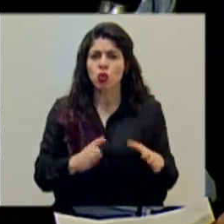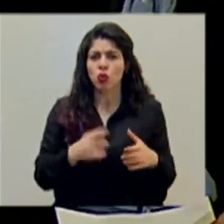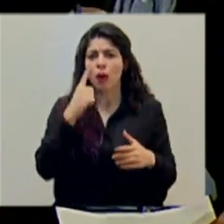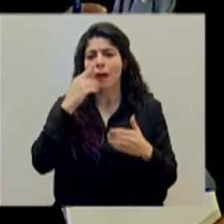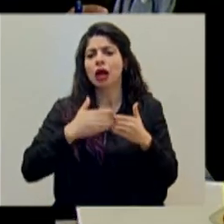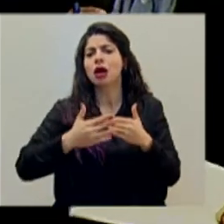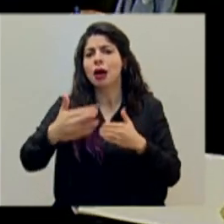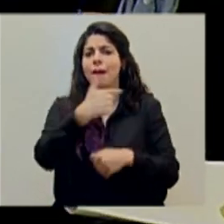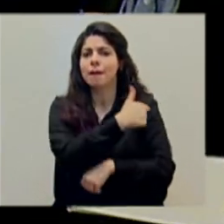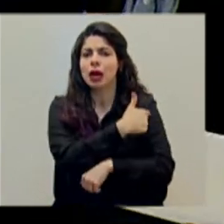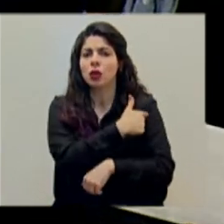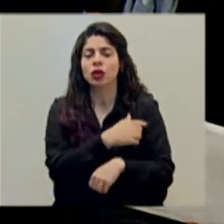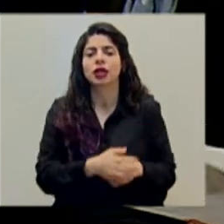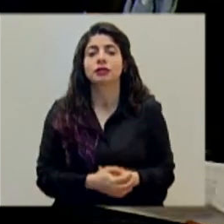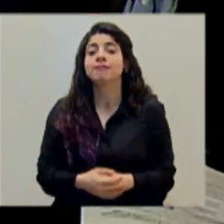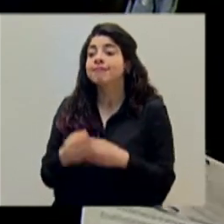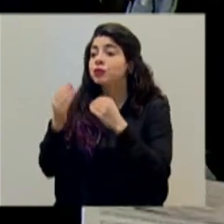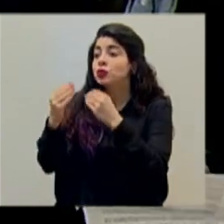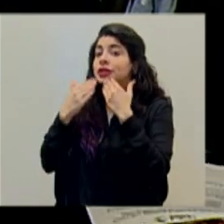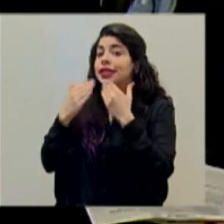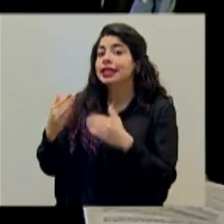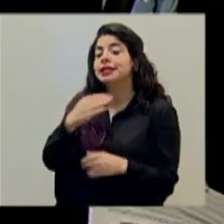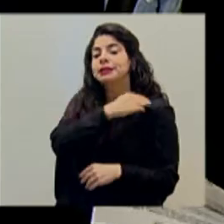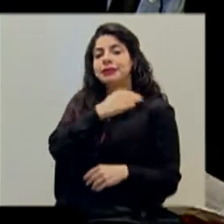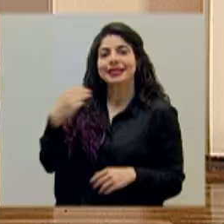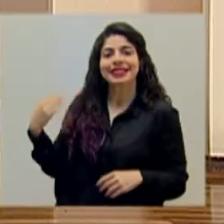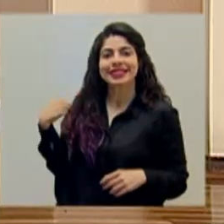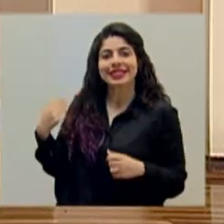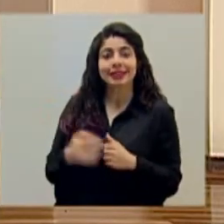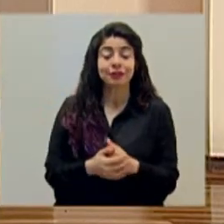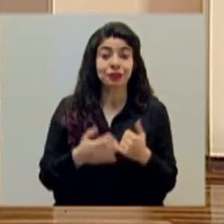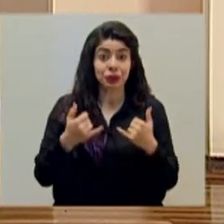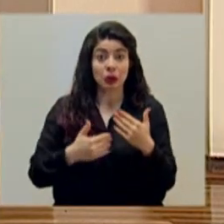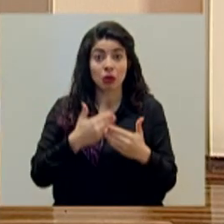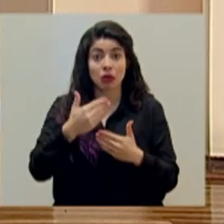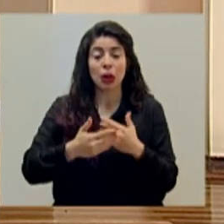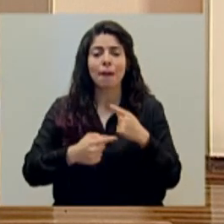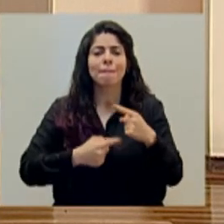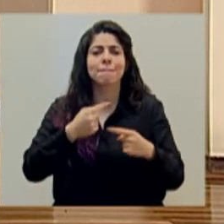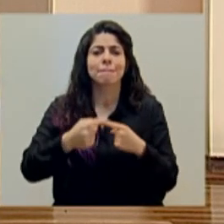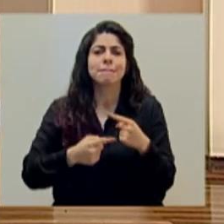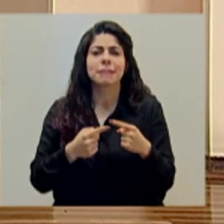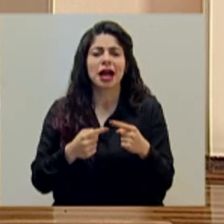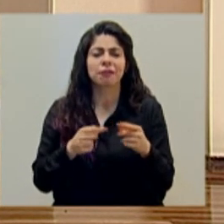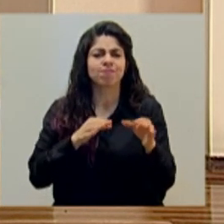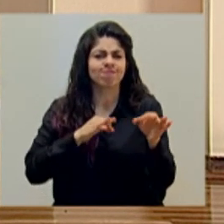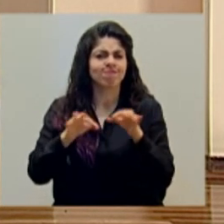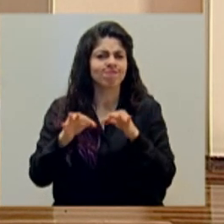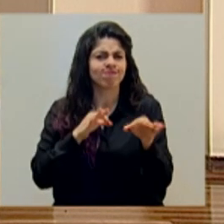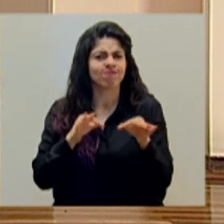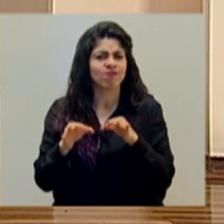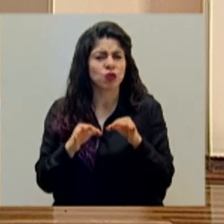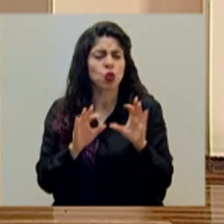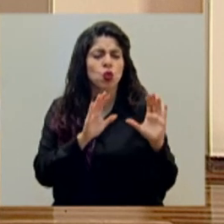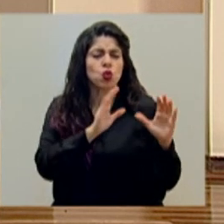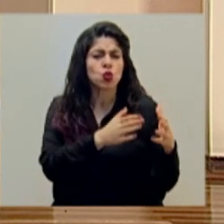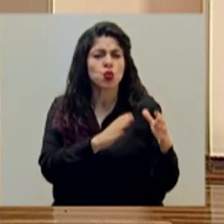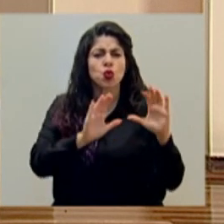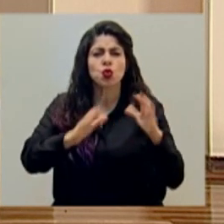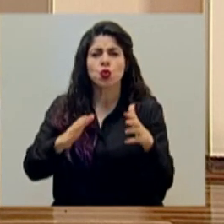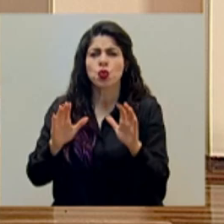Muchas gracias, señor ministro. A continuación, vamos a comentar cuáles son estos grupos